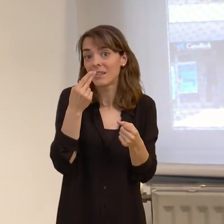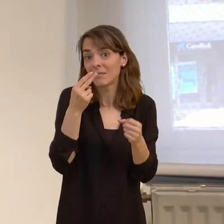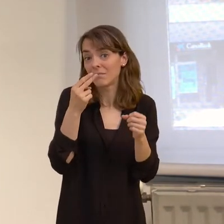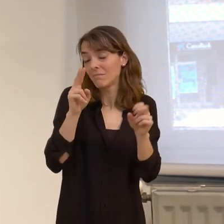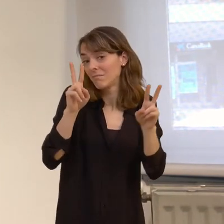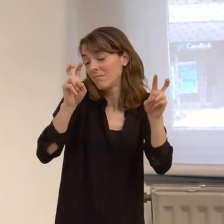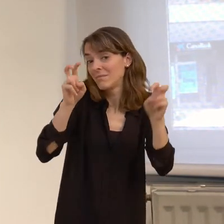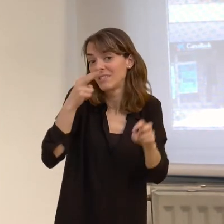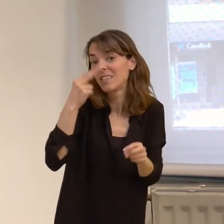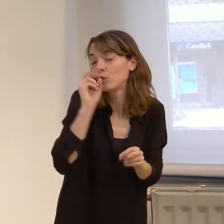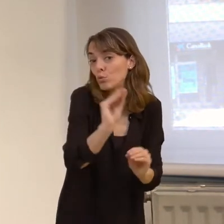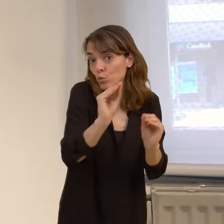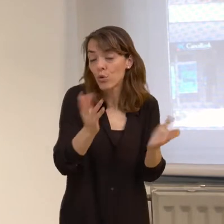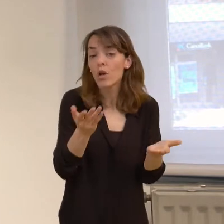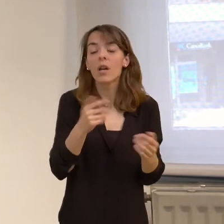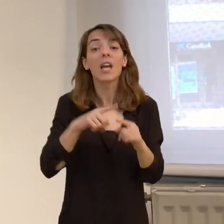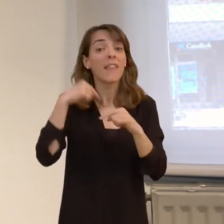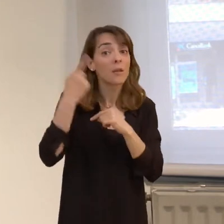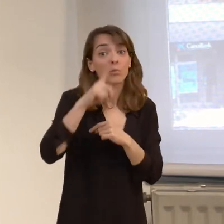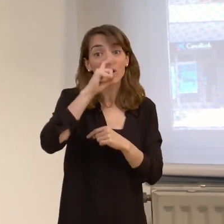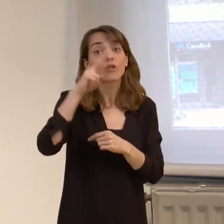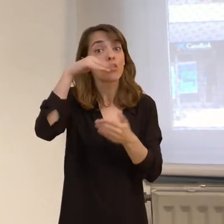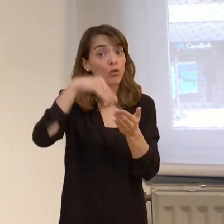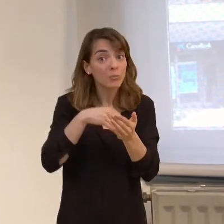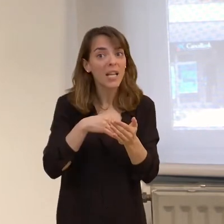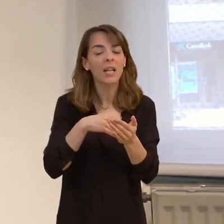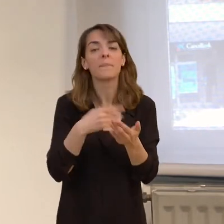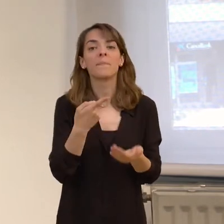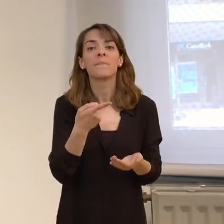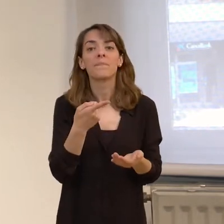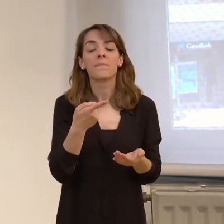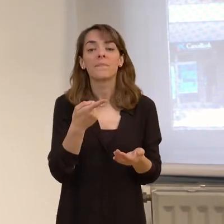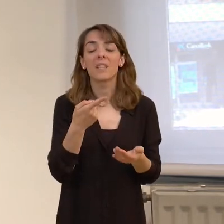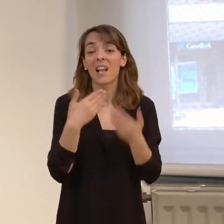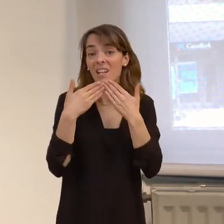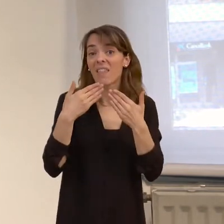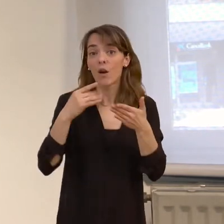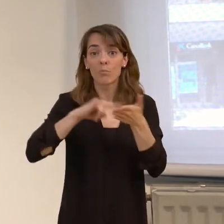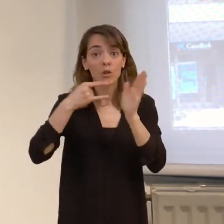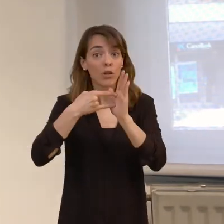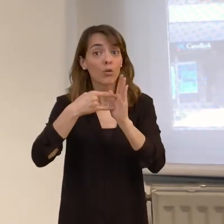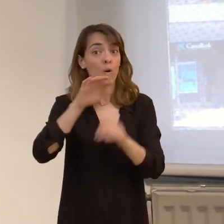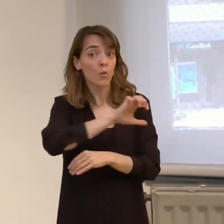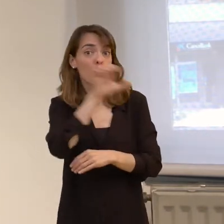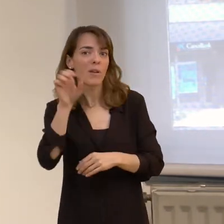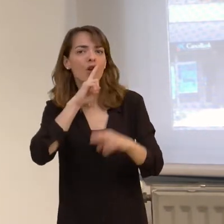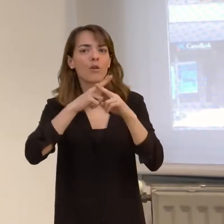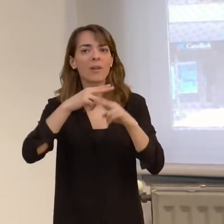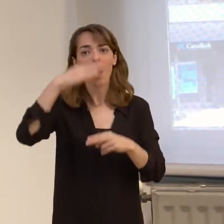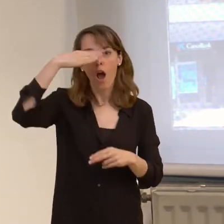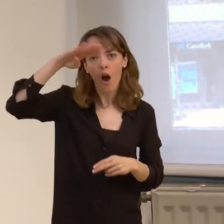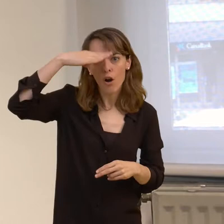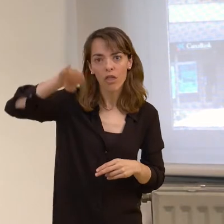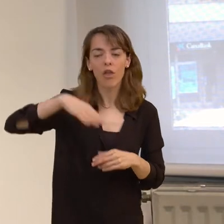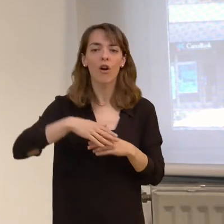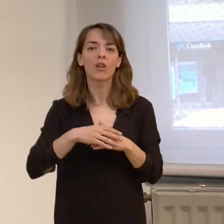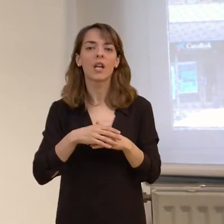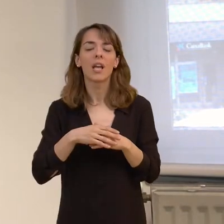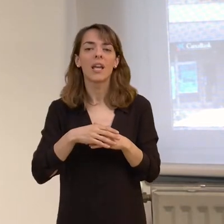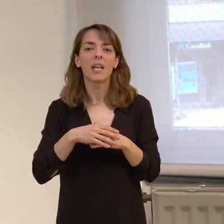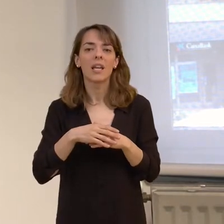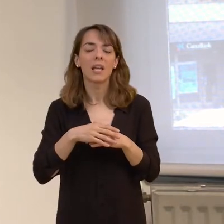Y posteriormente, en el año 2000, fruto del desarrollo de un proyecto europeo que llamaba Horizon,